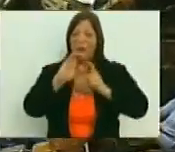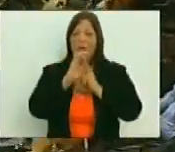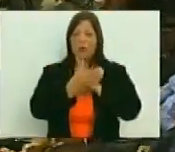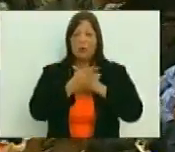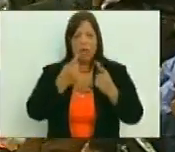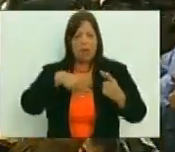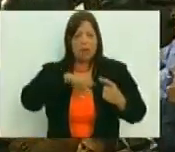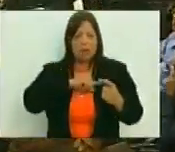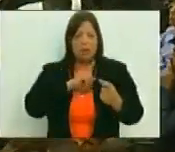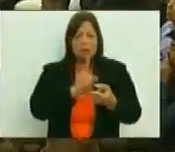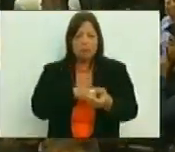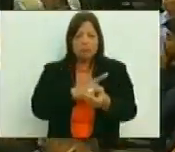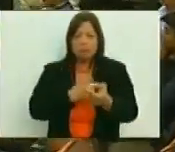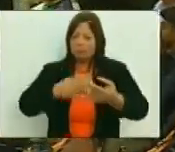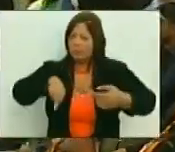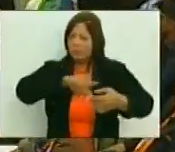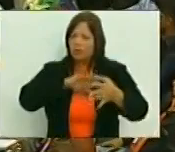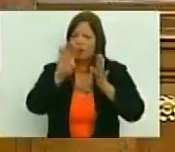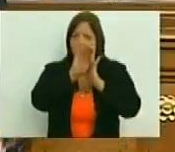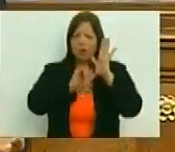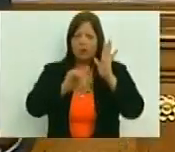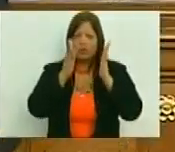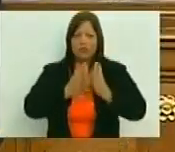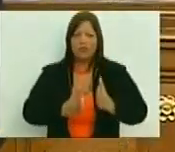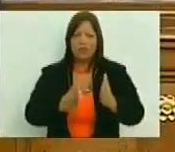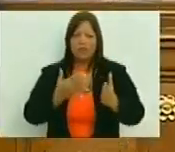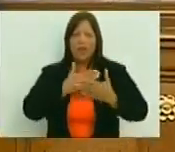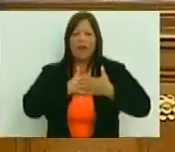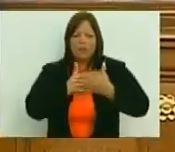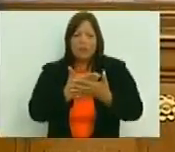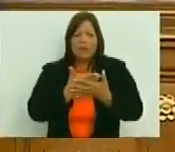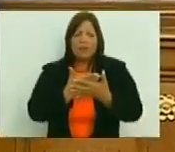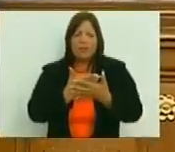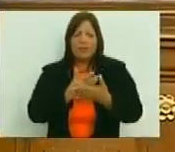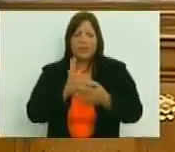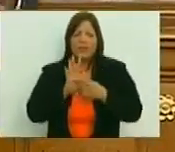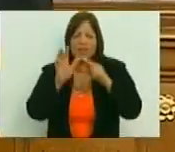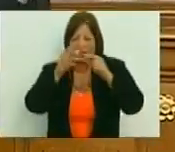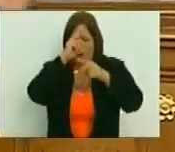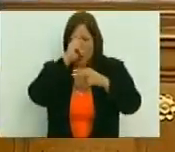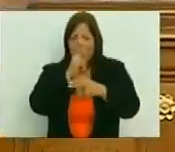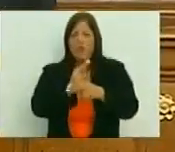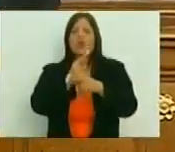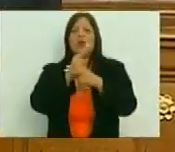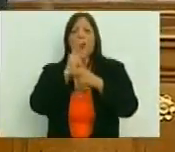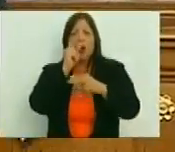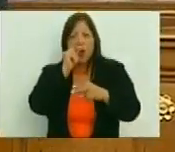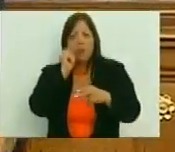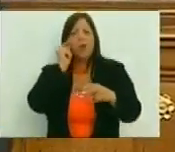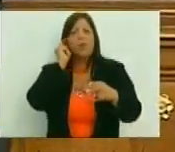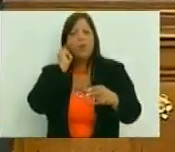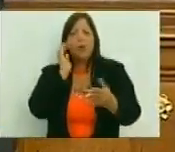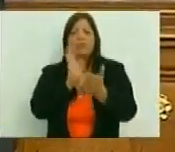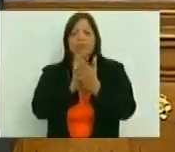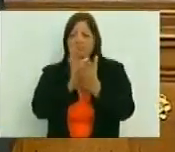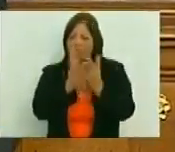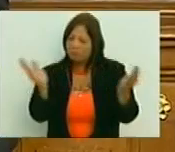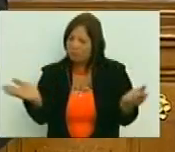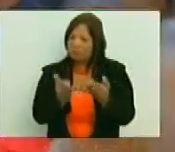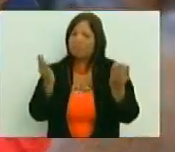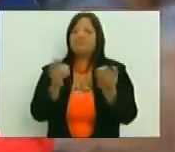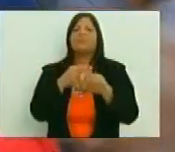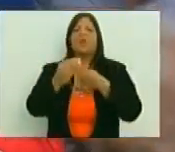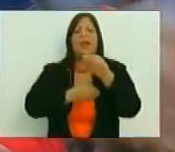entonces nosotros los constituyentes, los venezolanos de buena voluntad tenemos que darle el sitial de honor a esos hombres, a esas mujeres que hacen cultura,